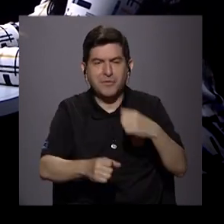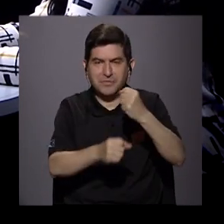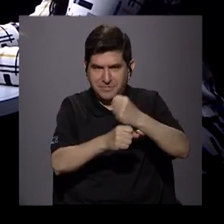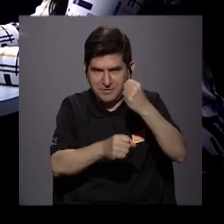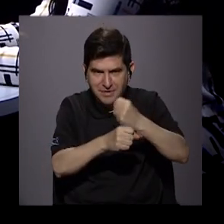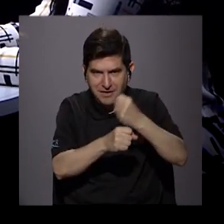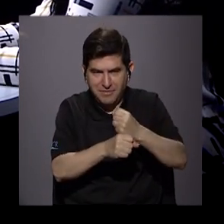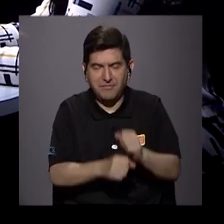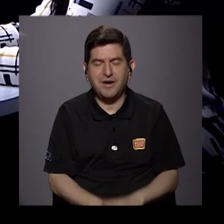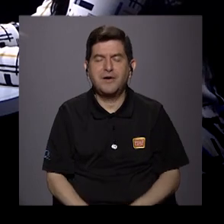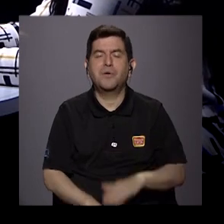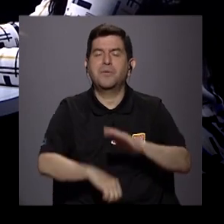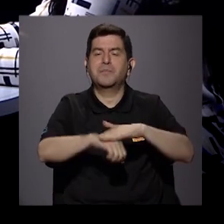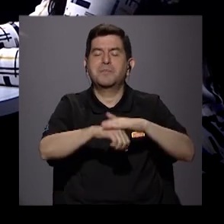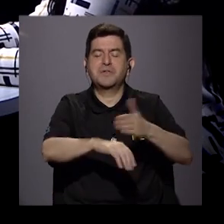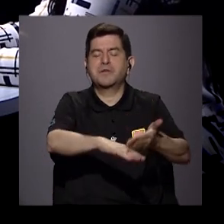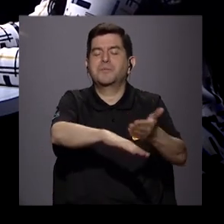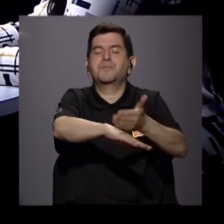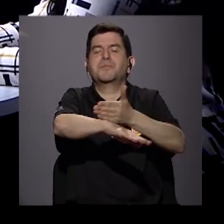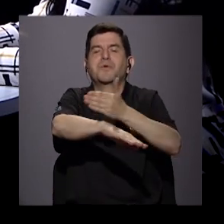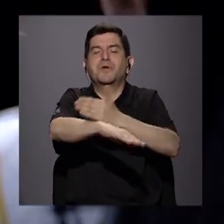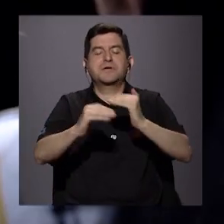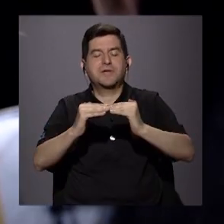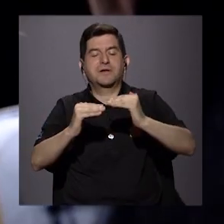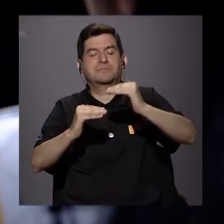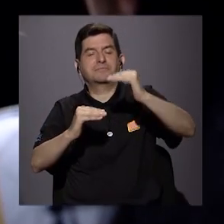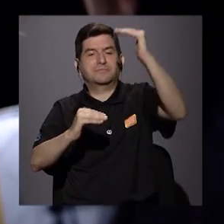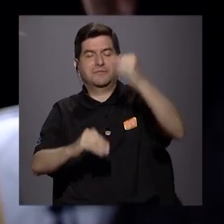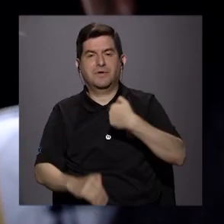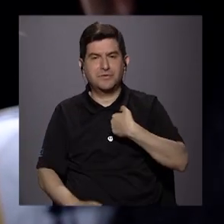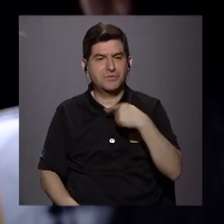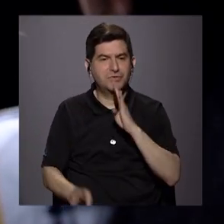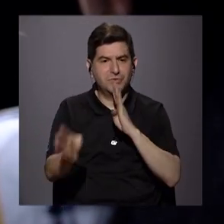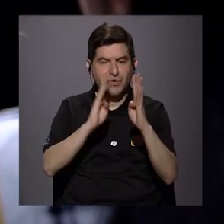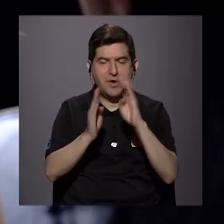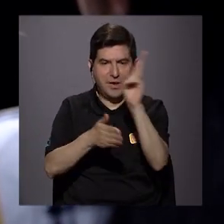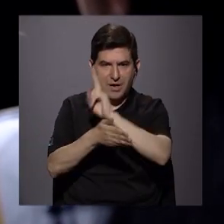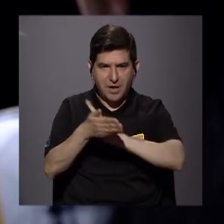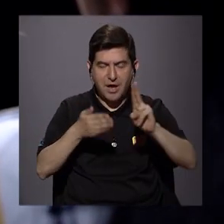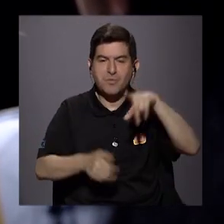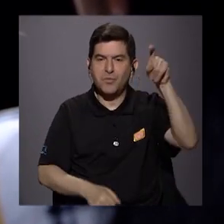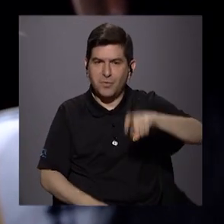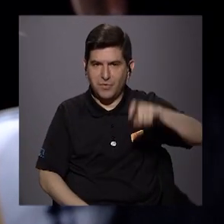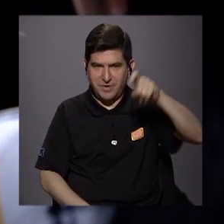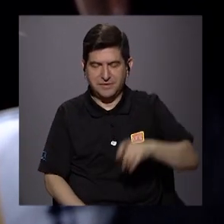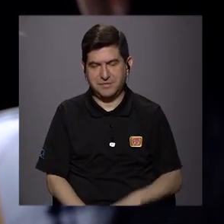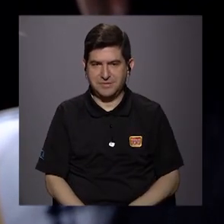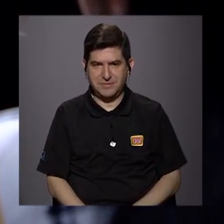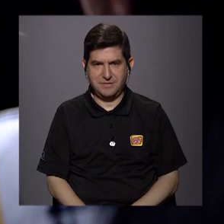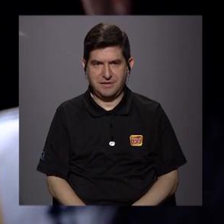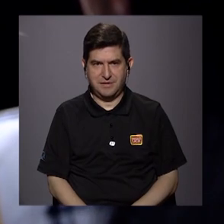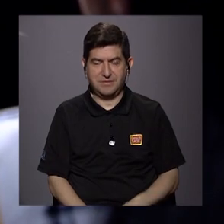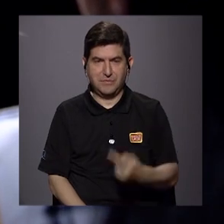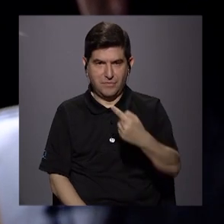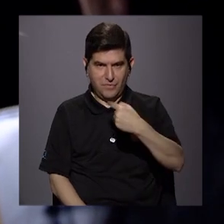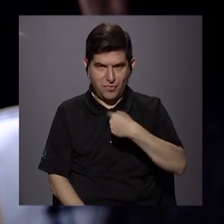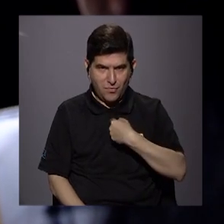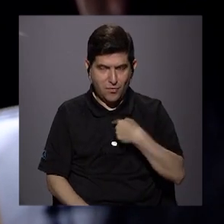trabajo, yo creo que es lo que va a permitir ir ascendiendo en el mercado laboral. siempre hablo en la universidad de la necesidad de que desde que se es